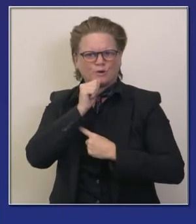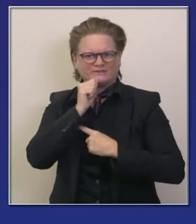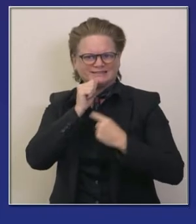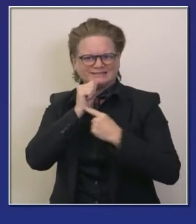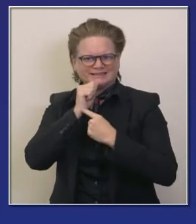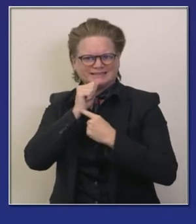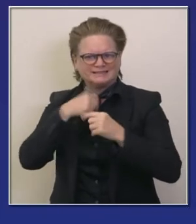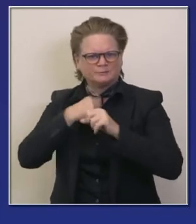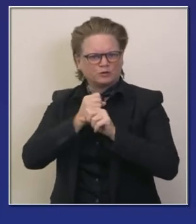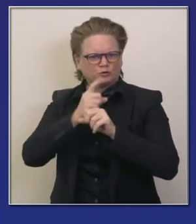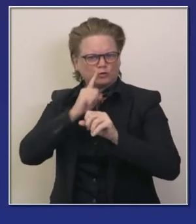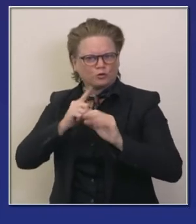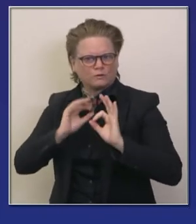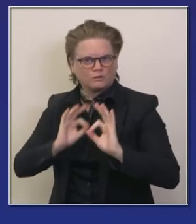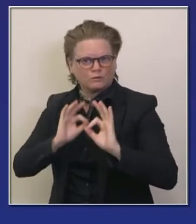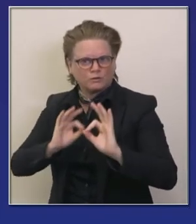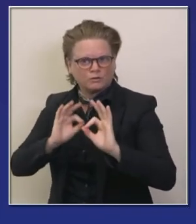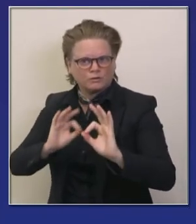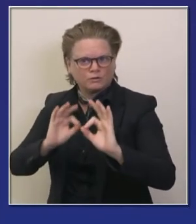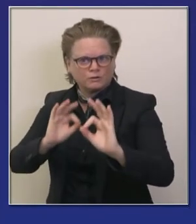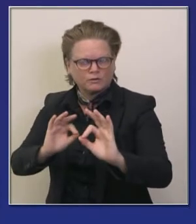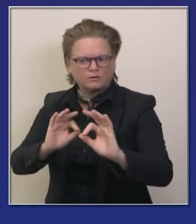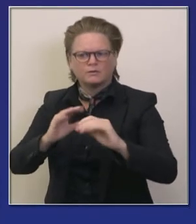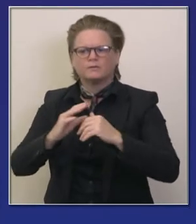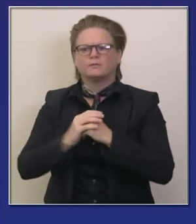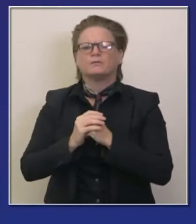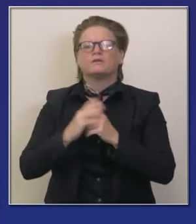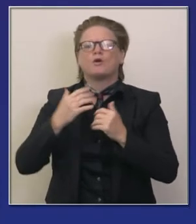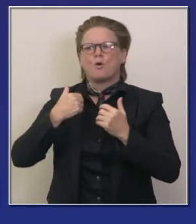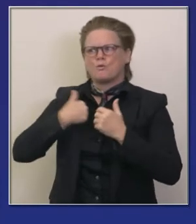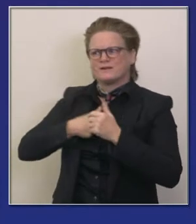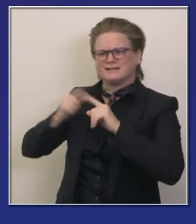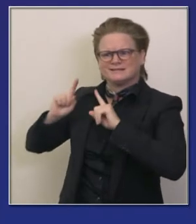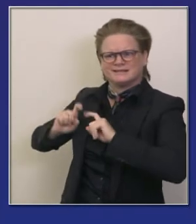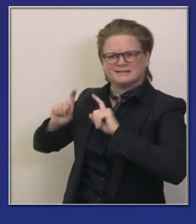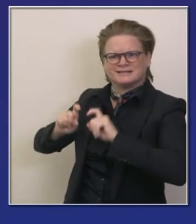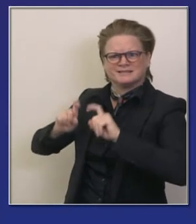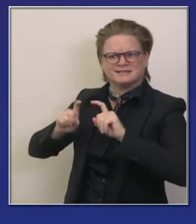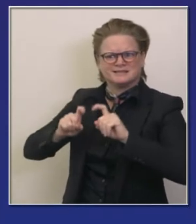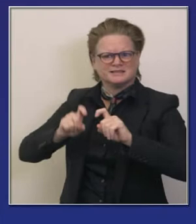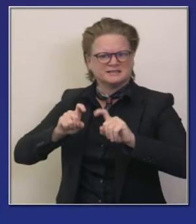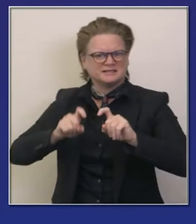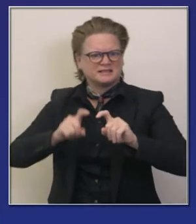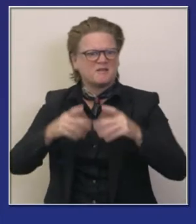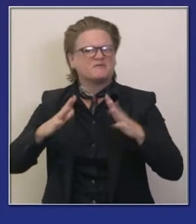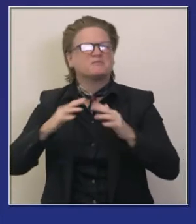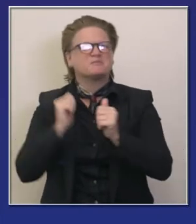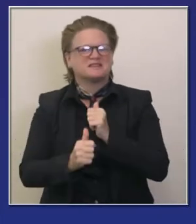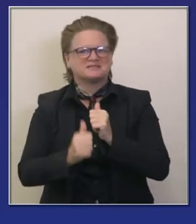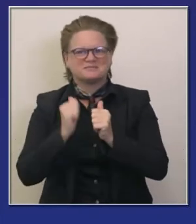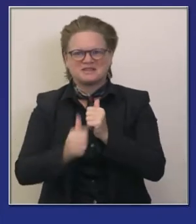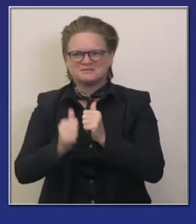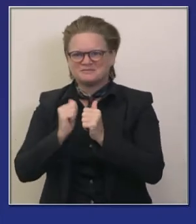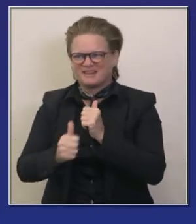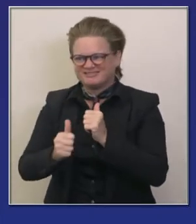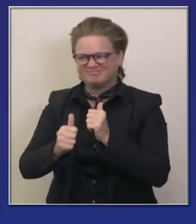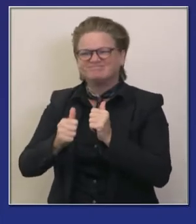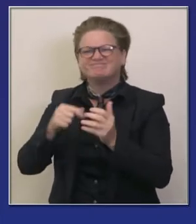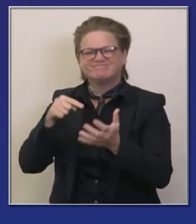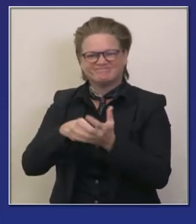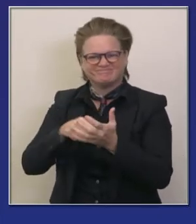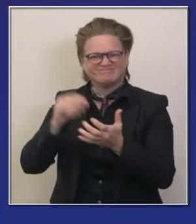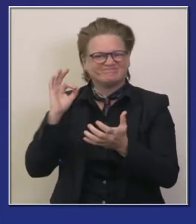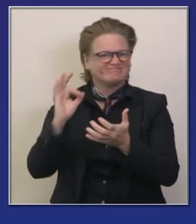segura para poder indicar lo que estamos diciendo el día de hoy con toda seguridad hablando de esta